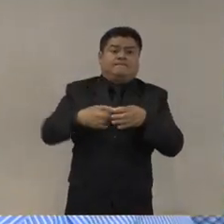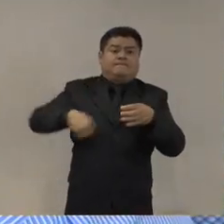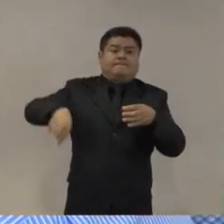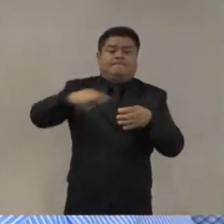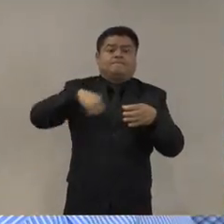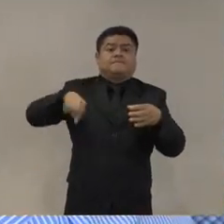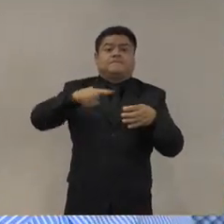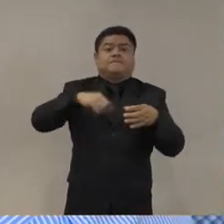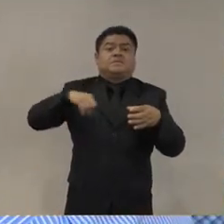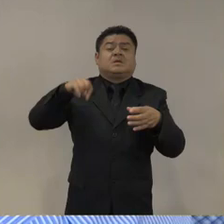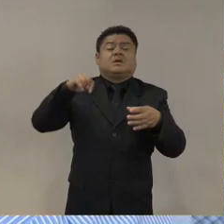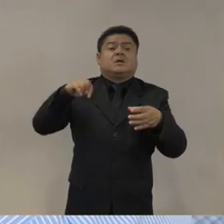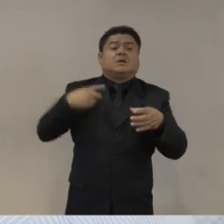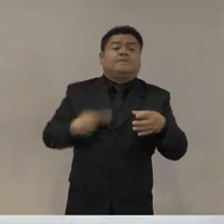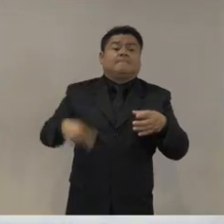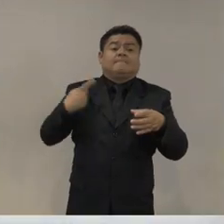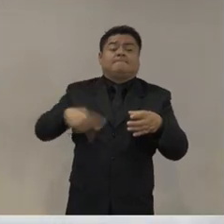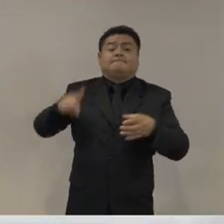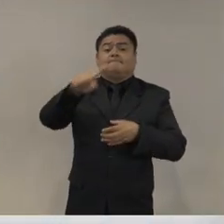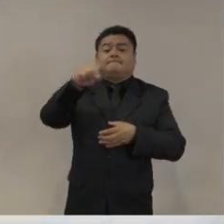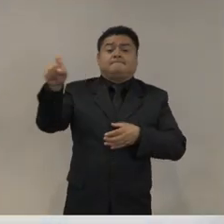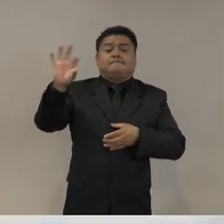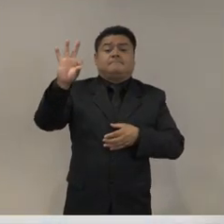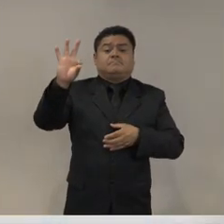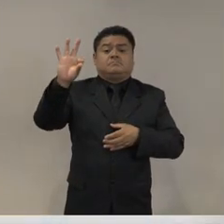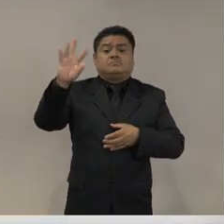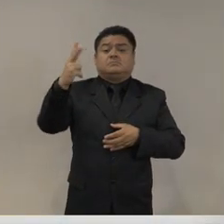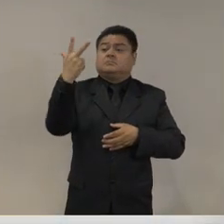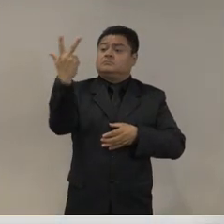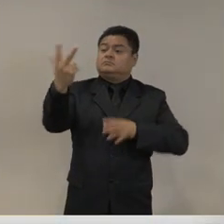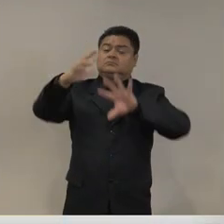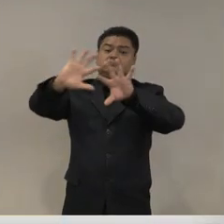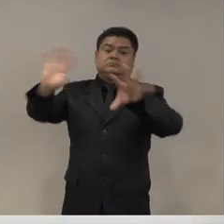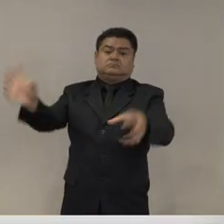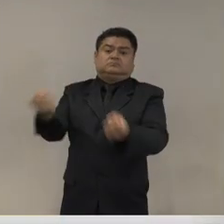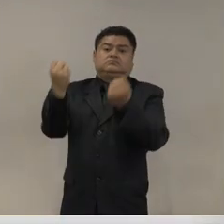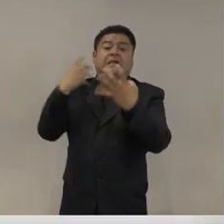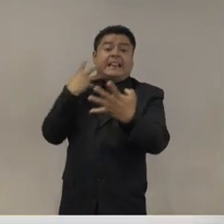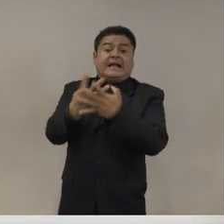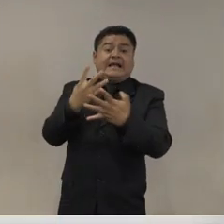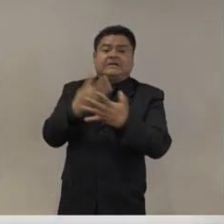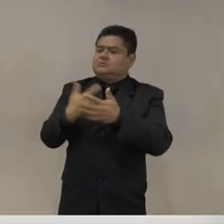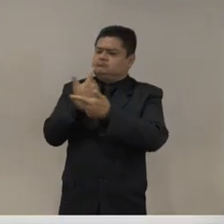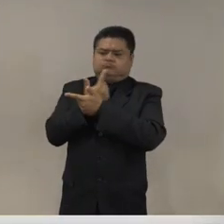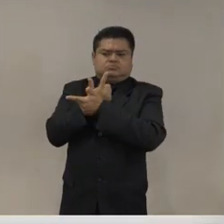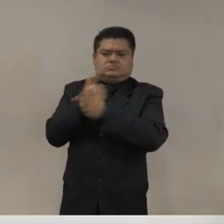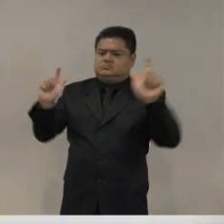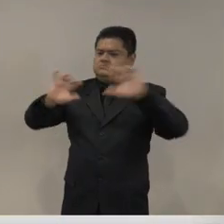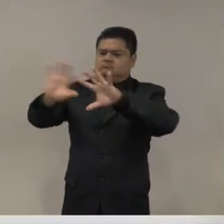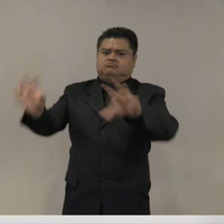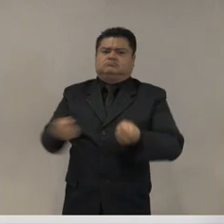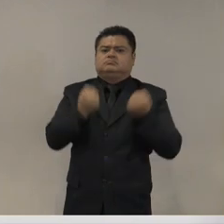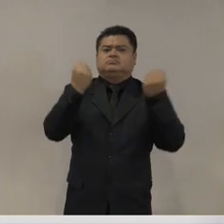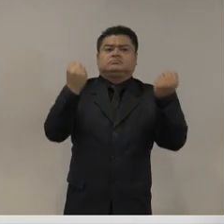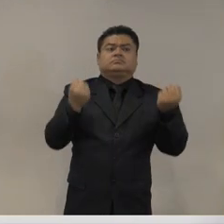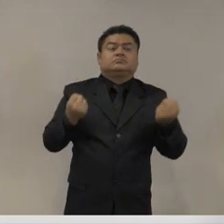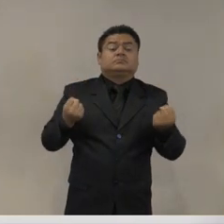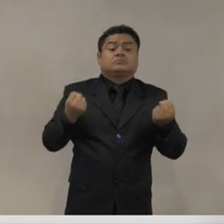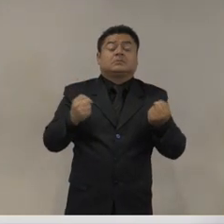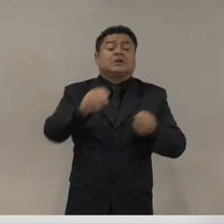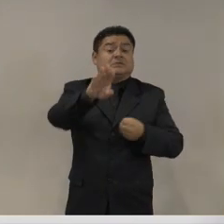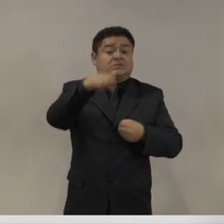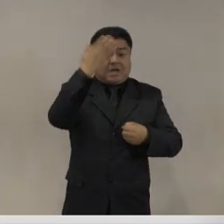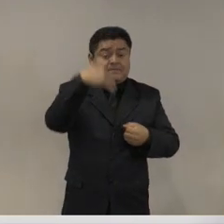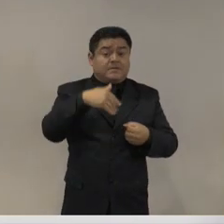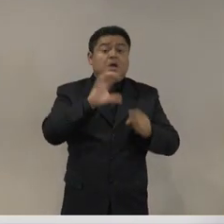148 personas, rescatarlos de las cárceles. 500 desaparecidos políticos están en la